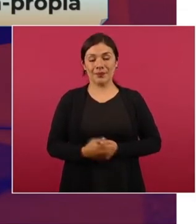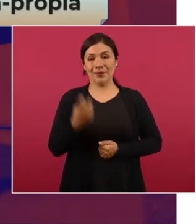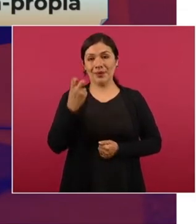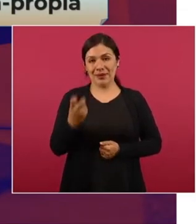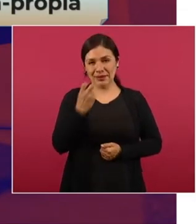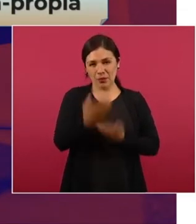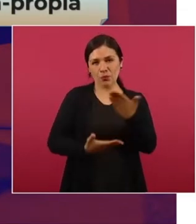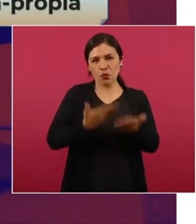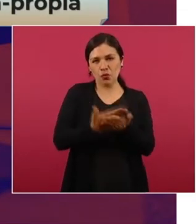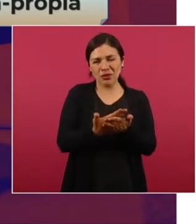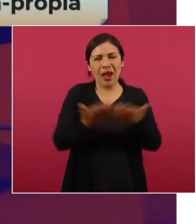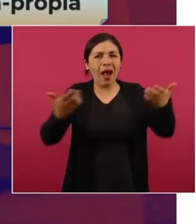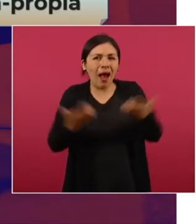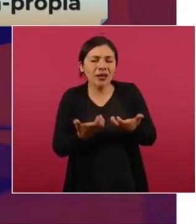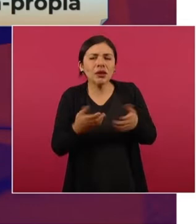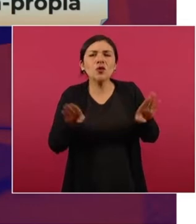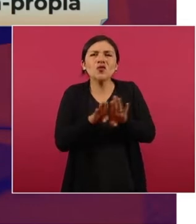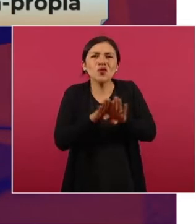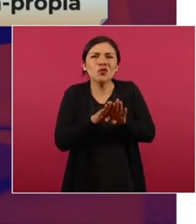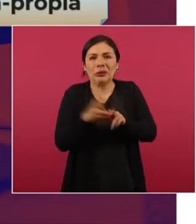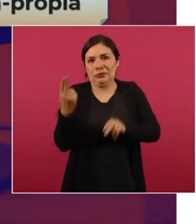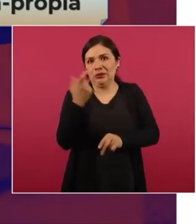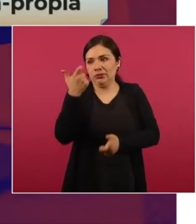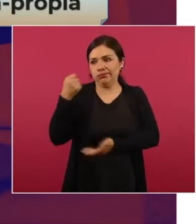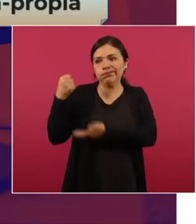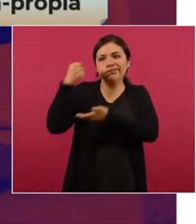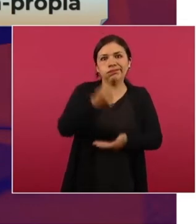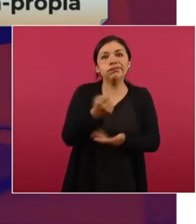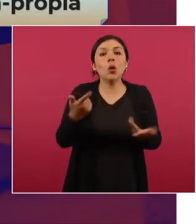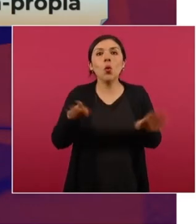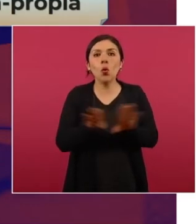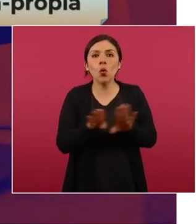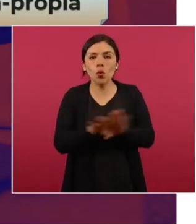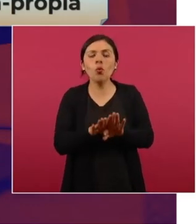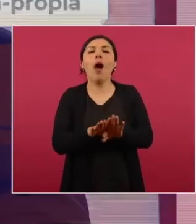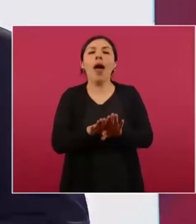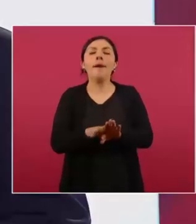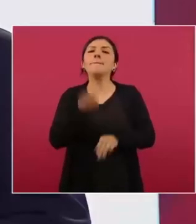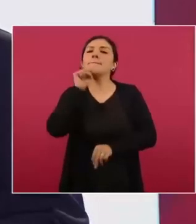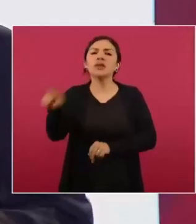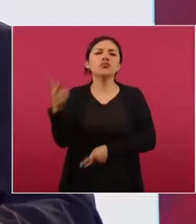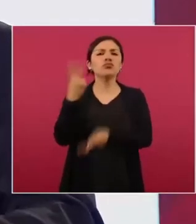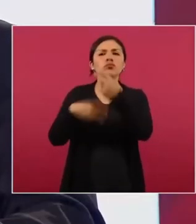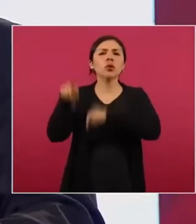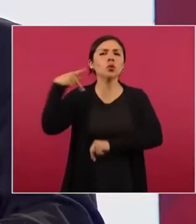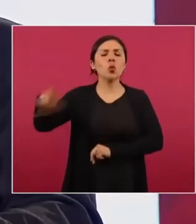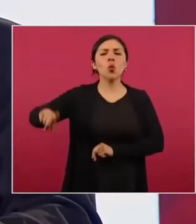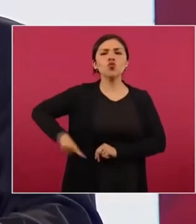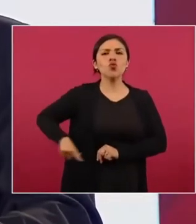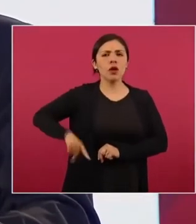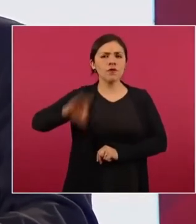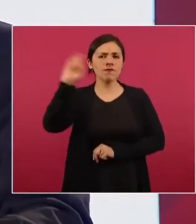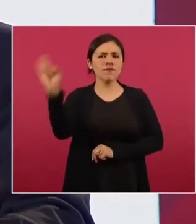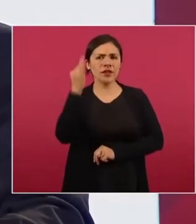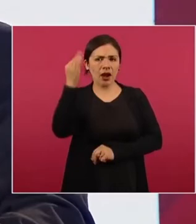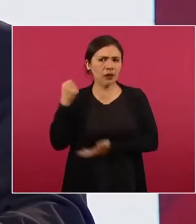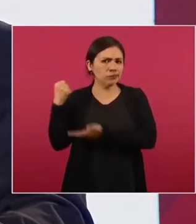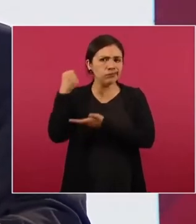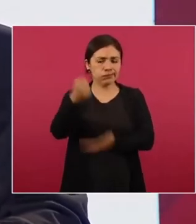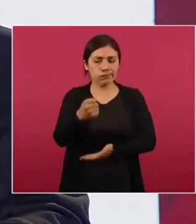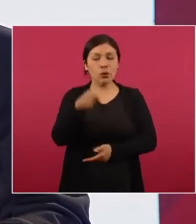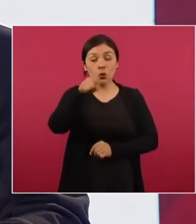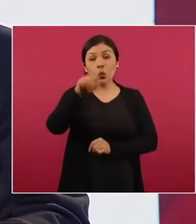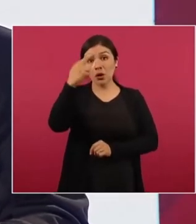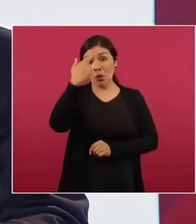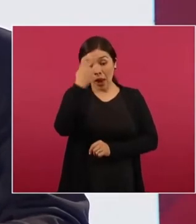propuesta, los recursos, porque tienen que haber recursos económicos, provendrán del gobierno federal. Hay que recordar